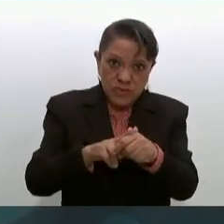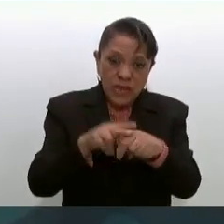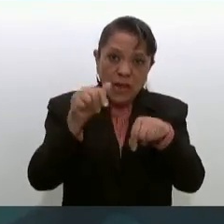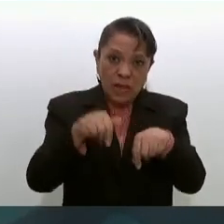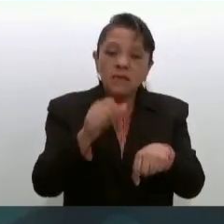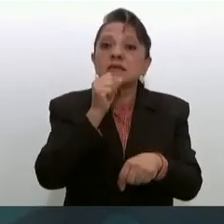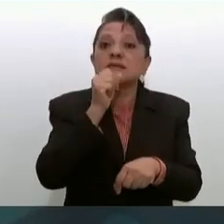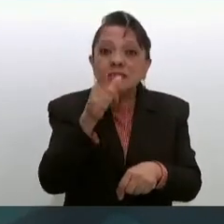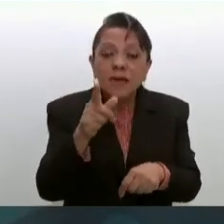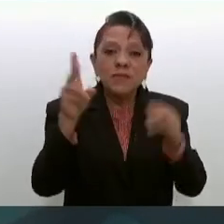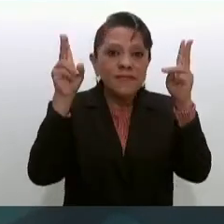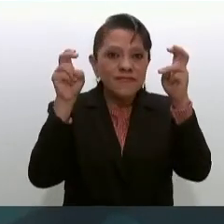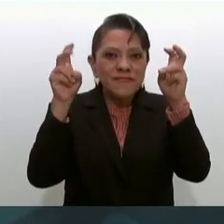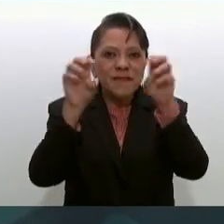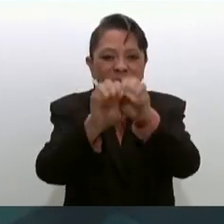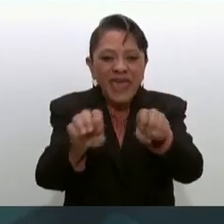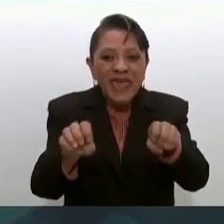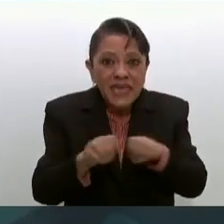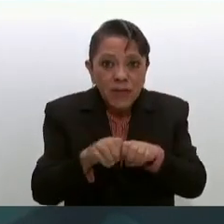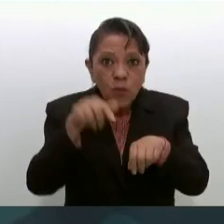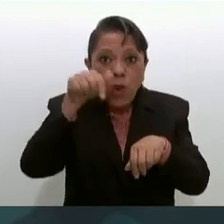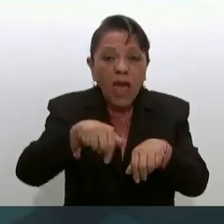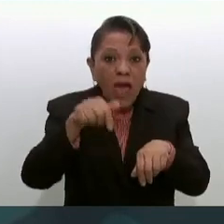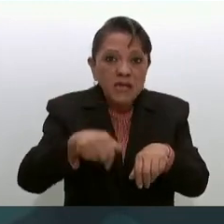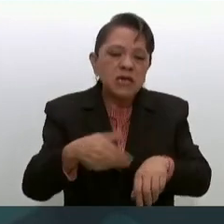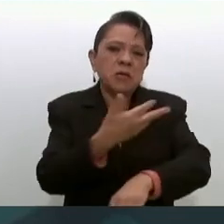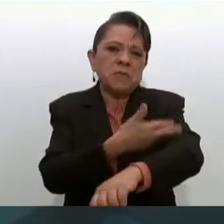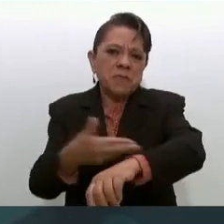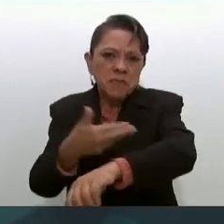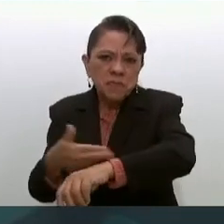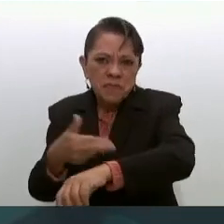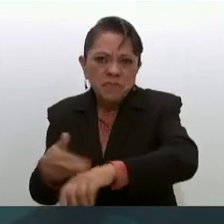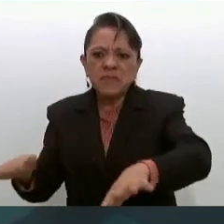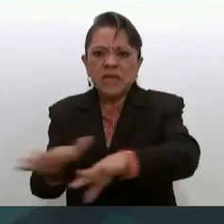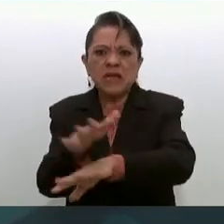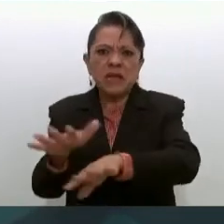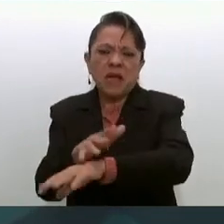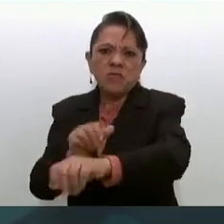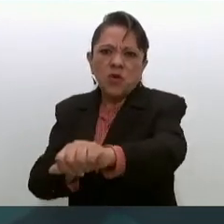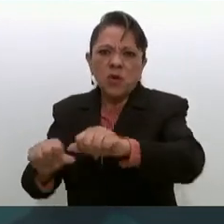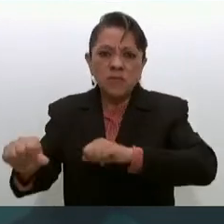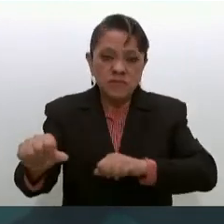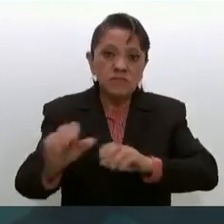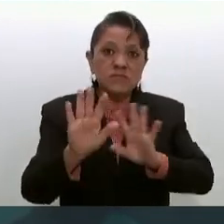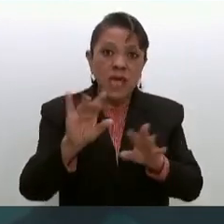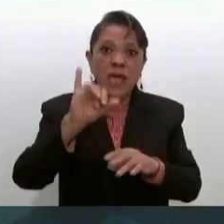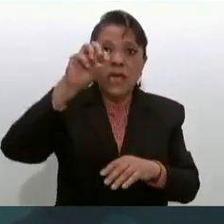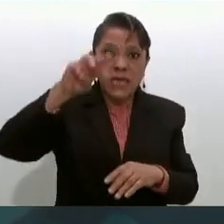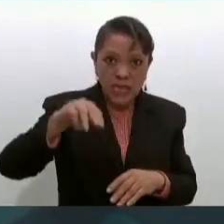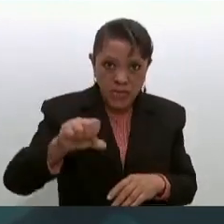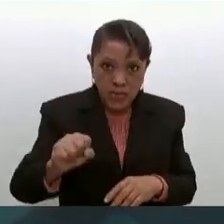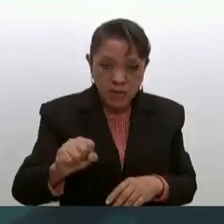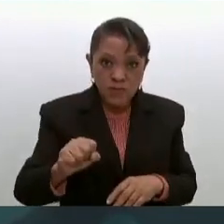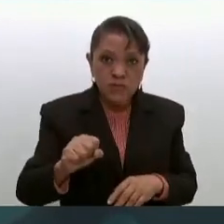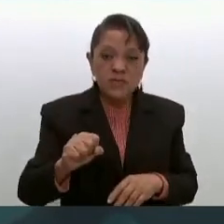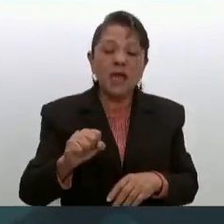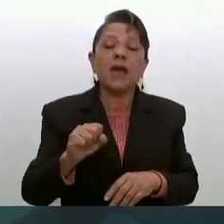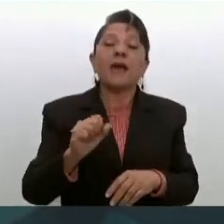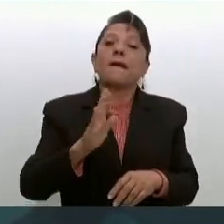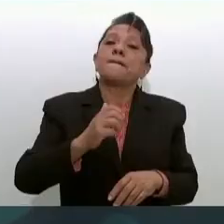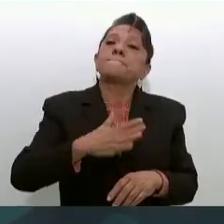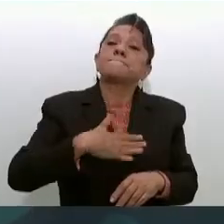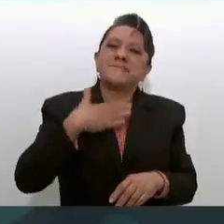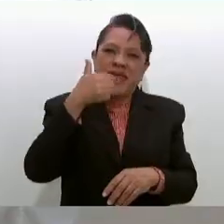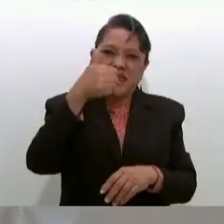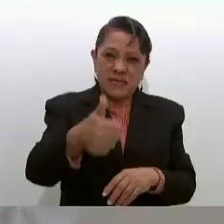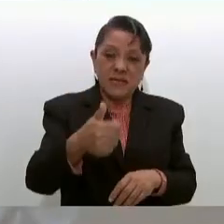equipamiento, se rehabilitó y se sustituyó mucho equipo médico. El IMSS-Bienestar hizo una primera inversión importante de 10 millones